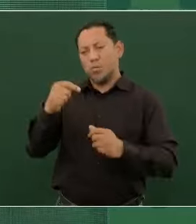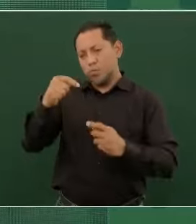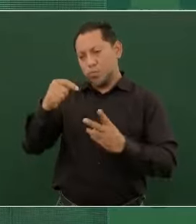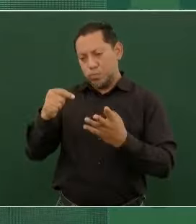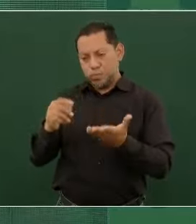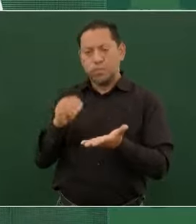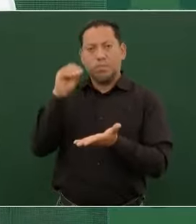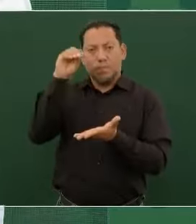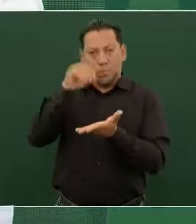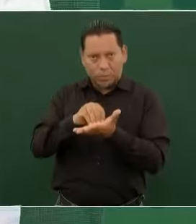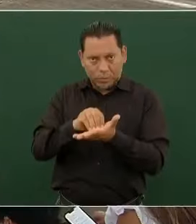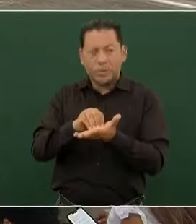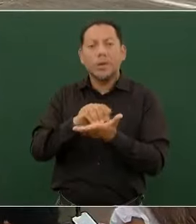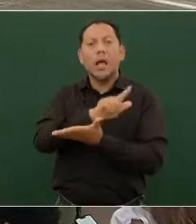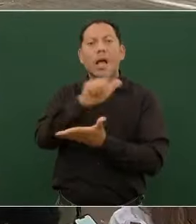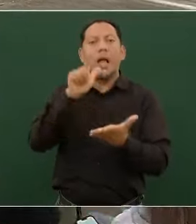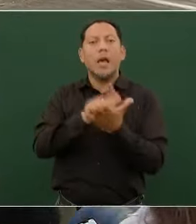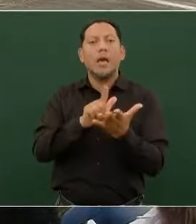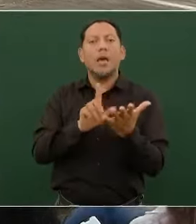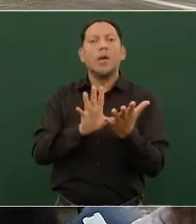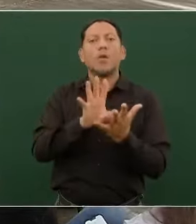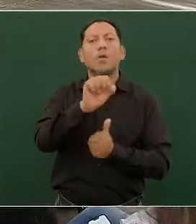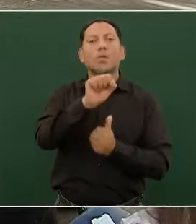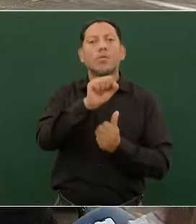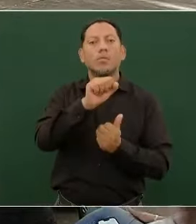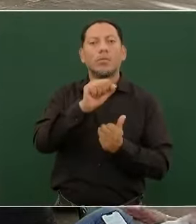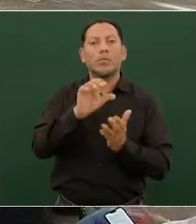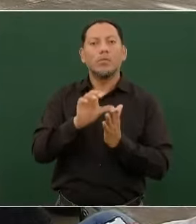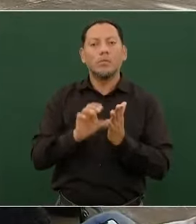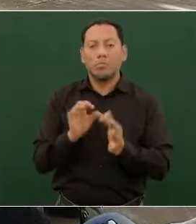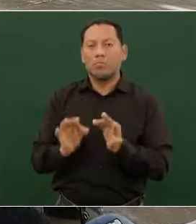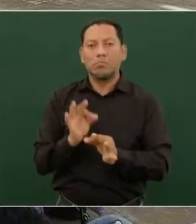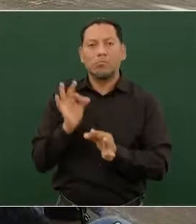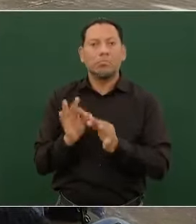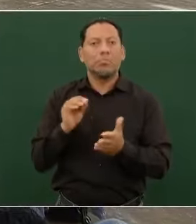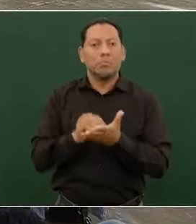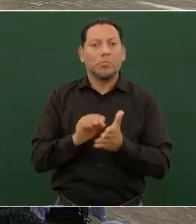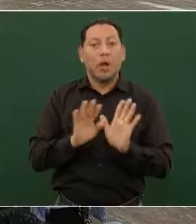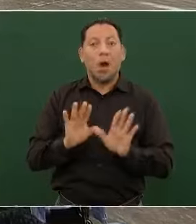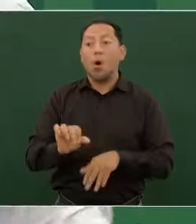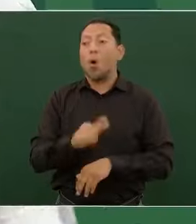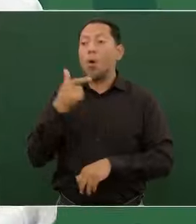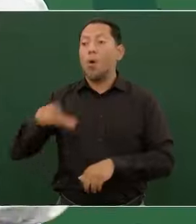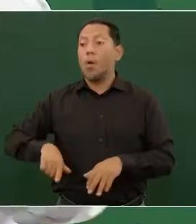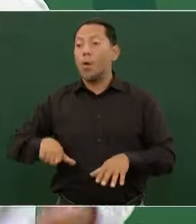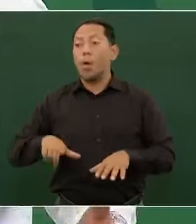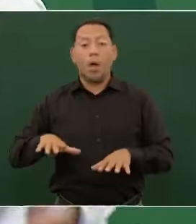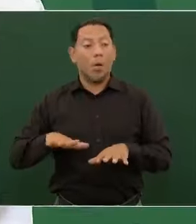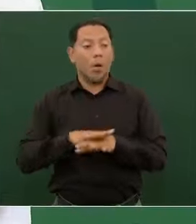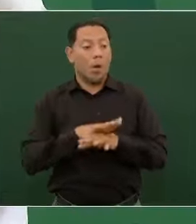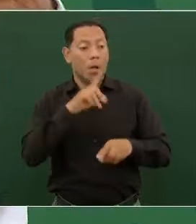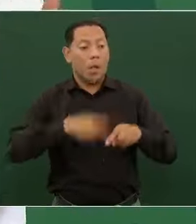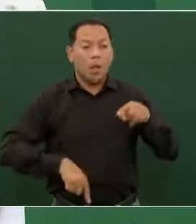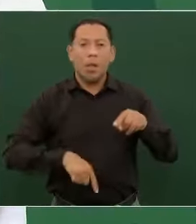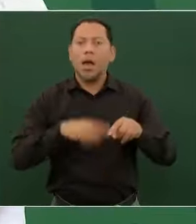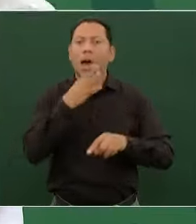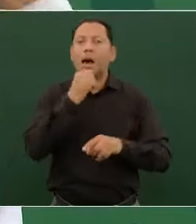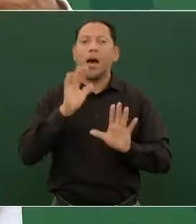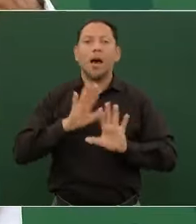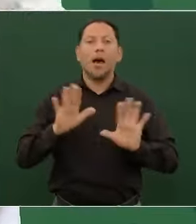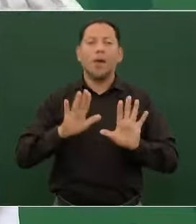a rango constitucional. Eso es parte de lo que